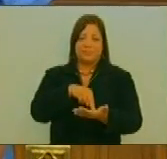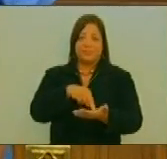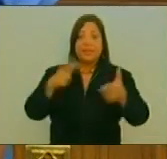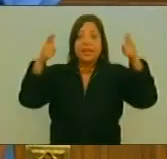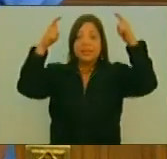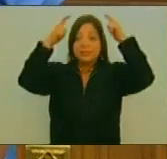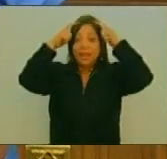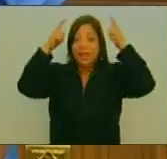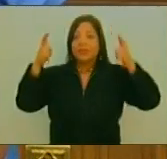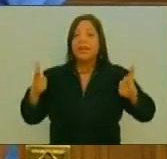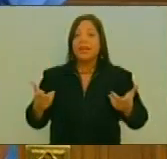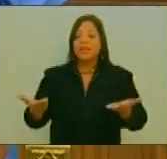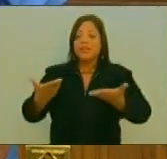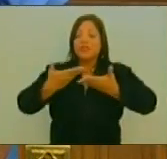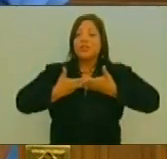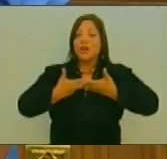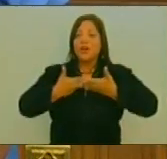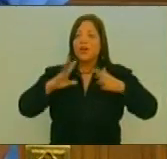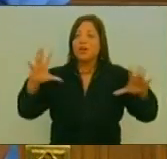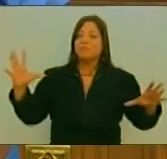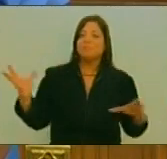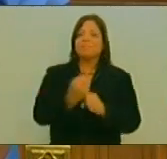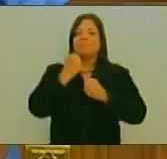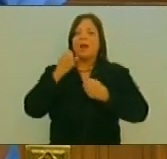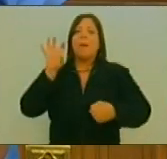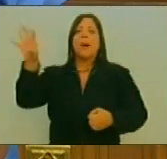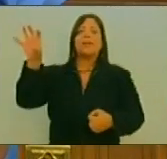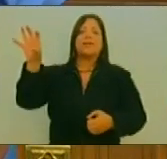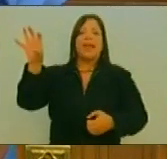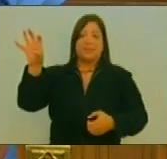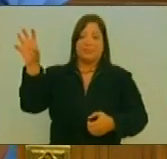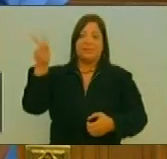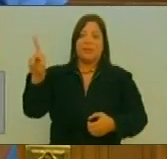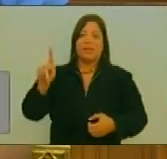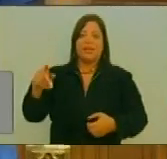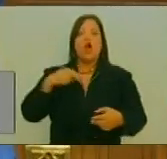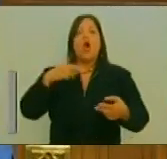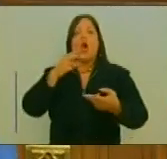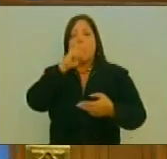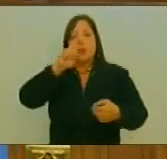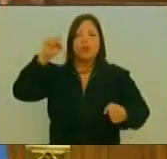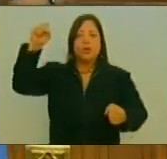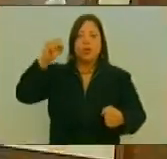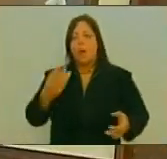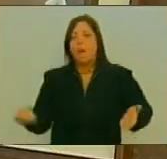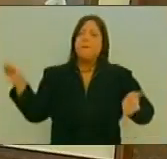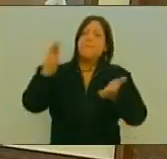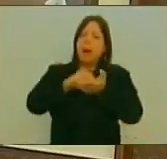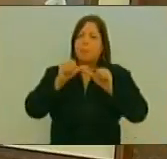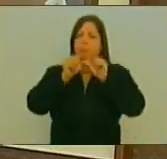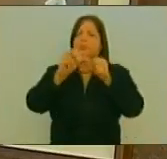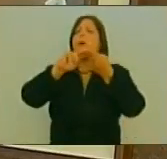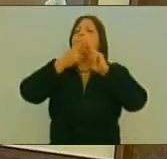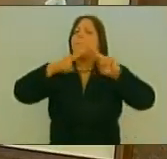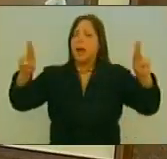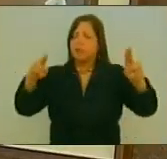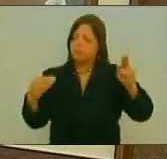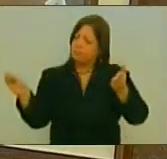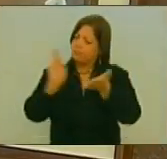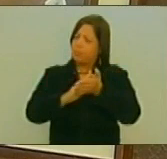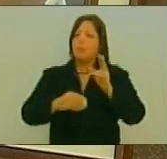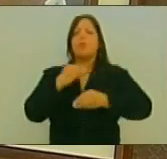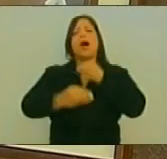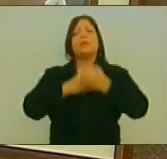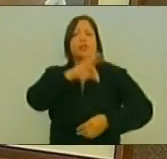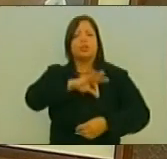Chávez Recuperamos la patria Con Nicolás Vamos a garantizar La paz Y vamos a construir